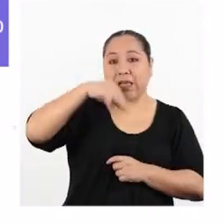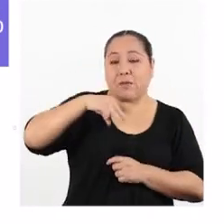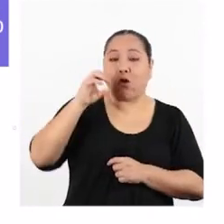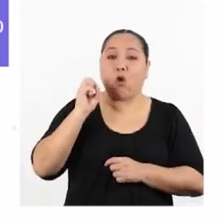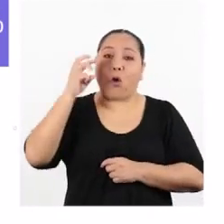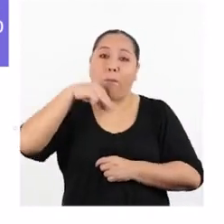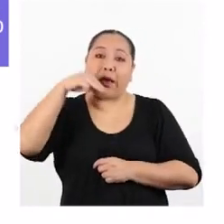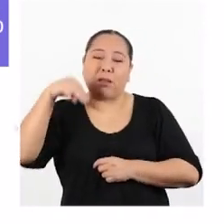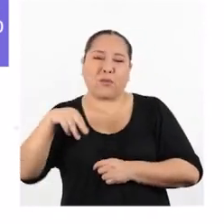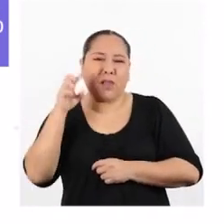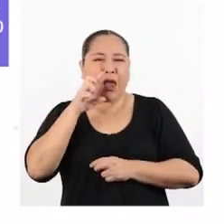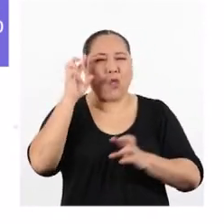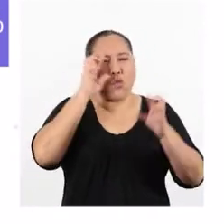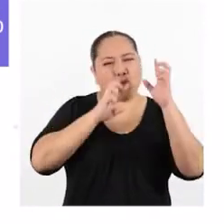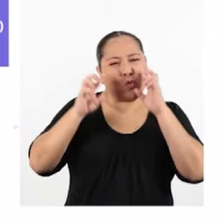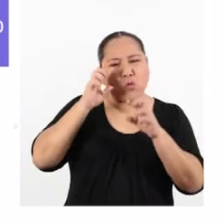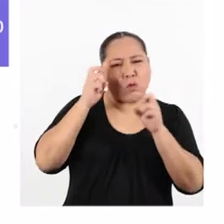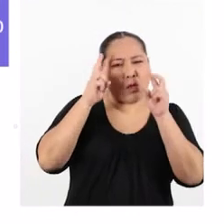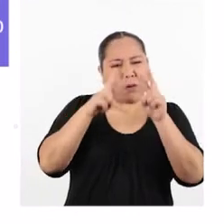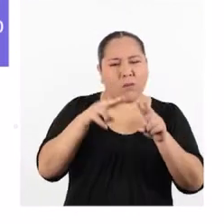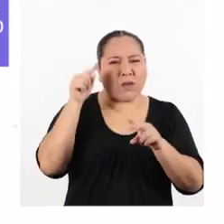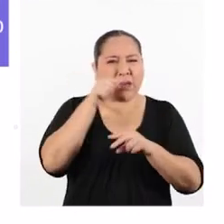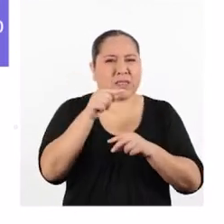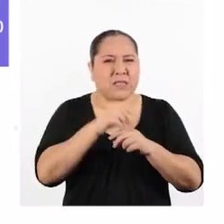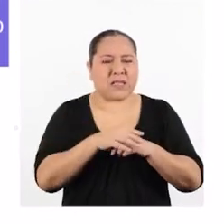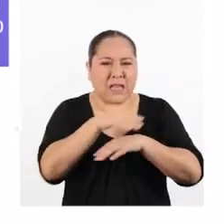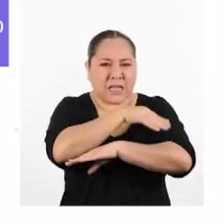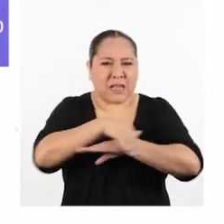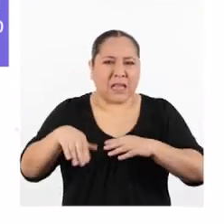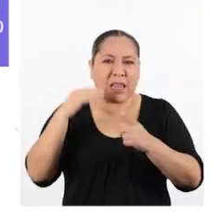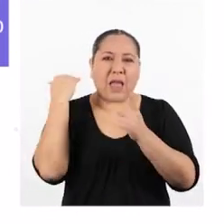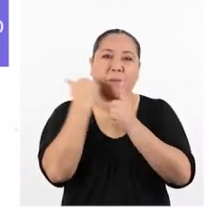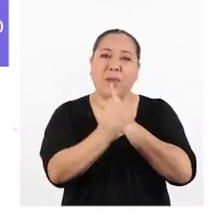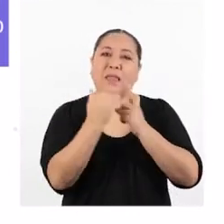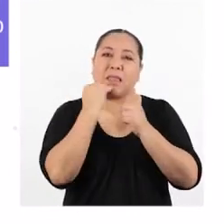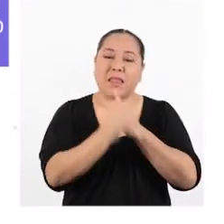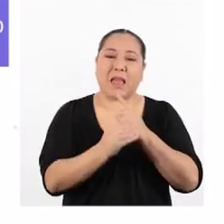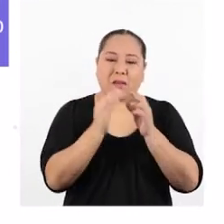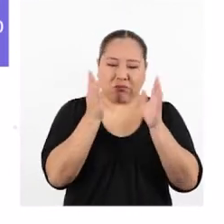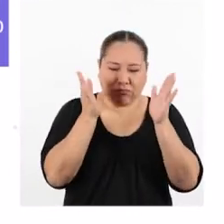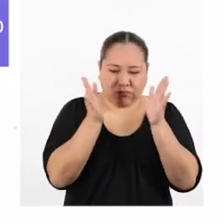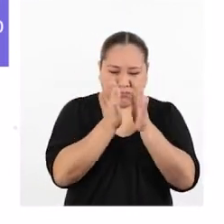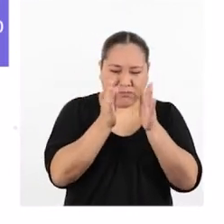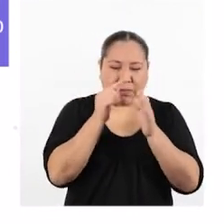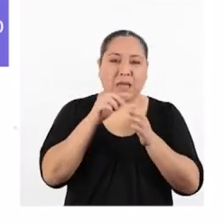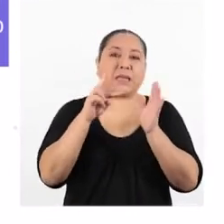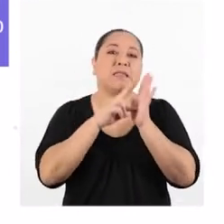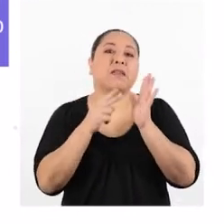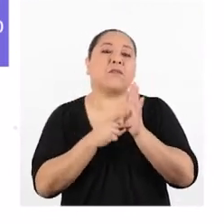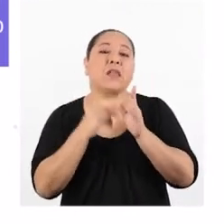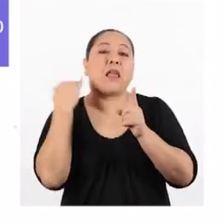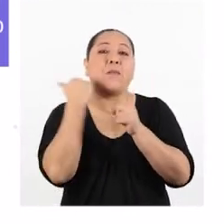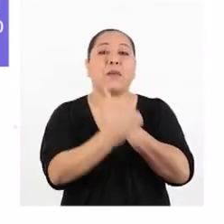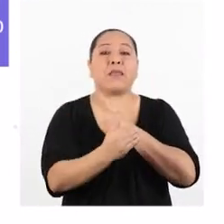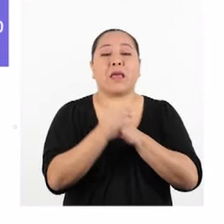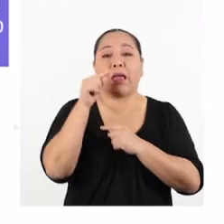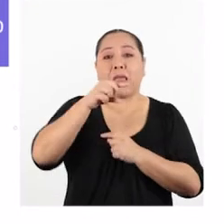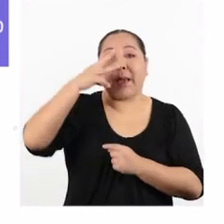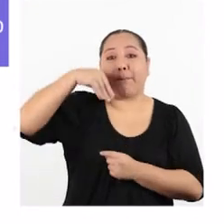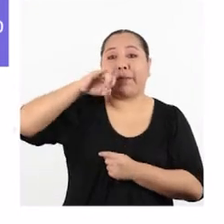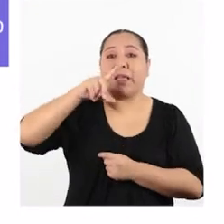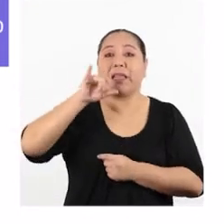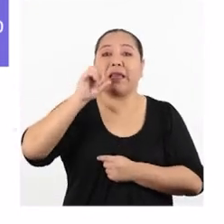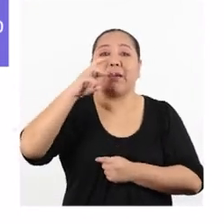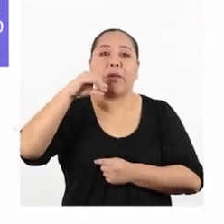la incertidumbre que registra esa regla es la mitad de la mínima unidad, o sea, la mitad del milímetro.